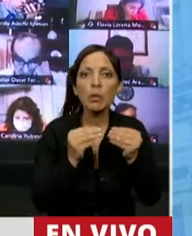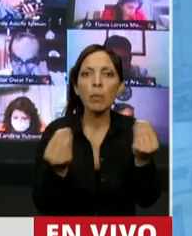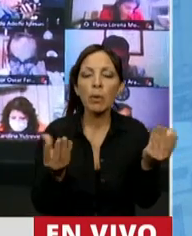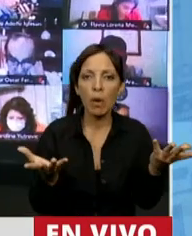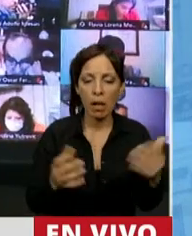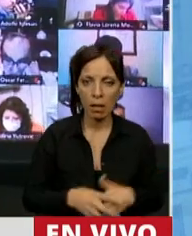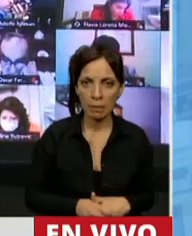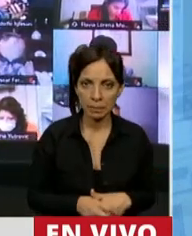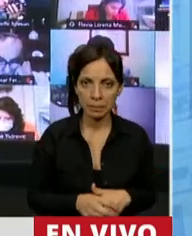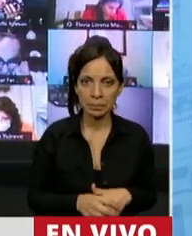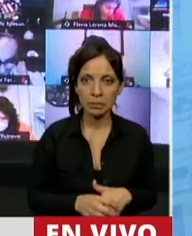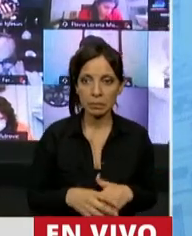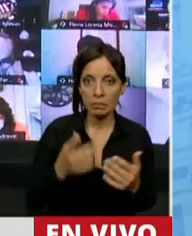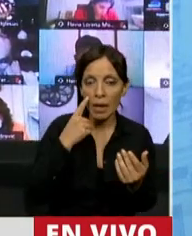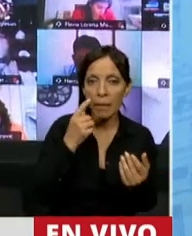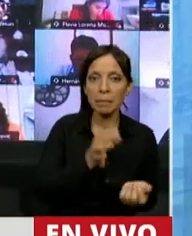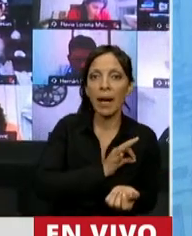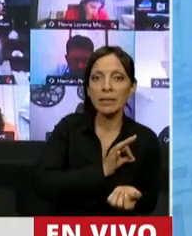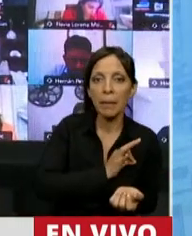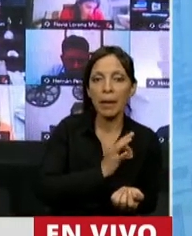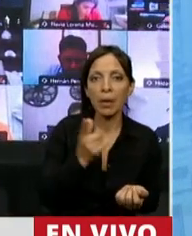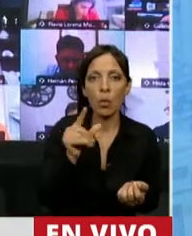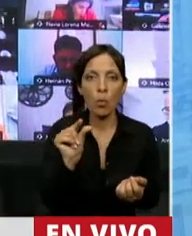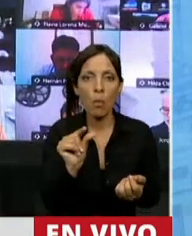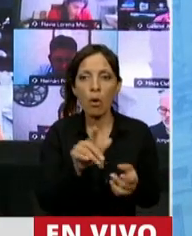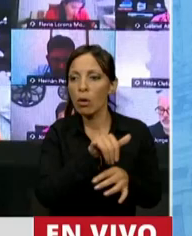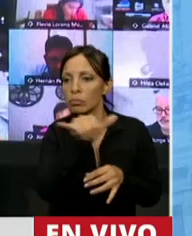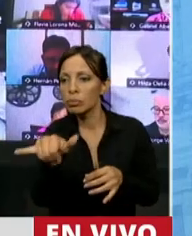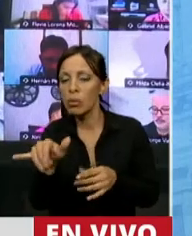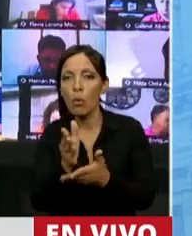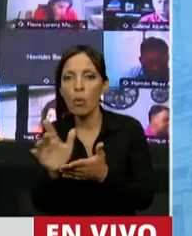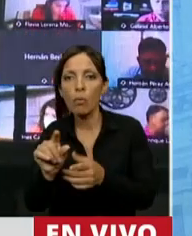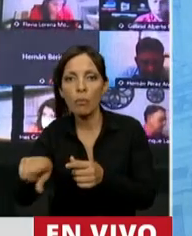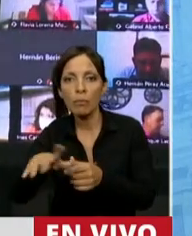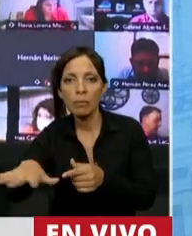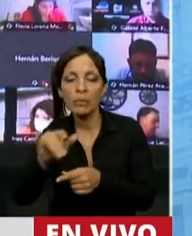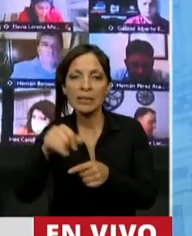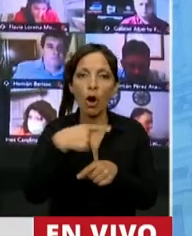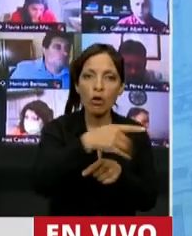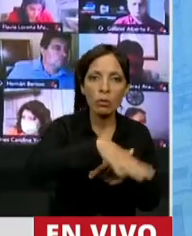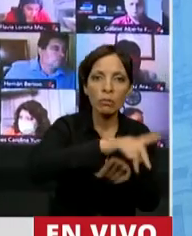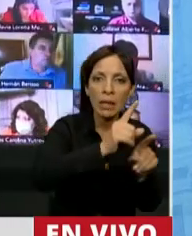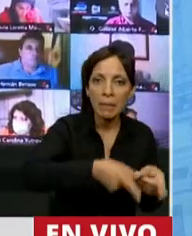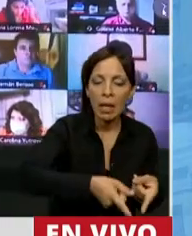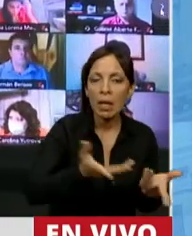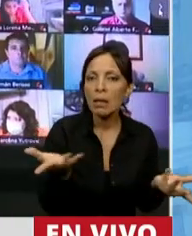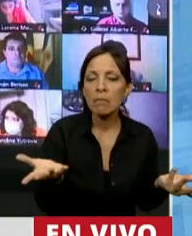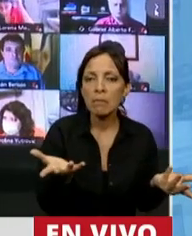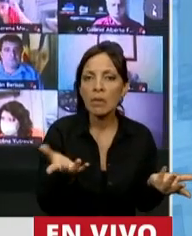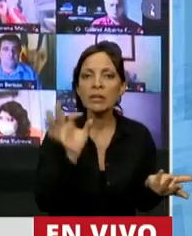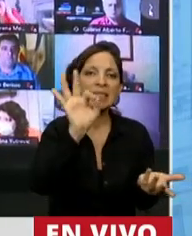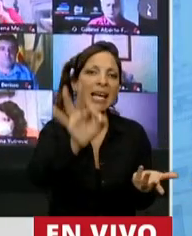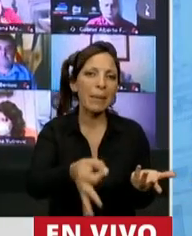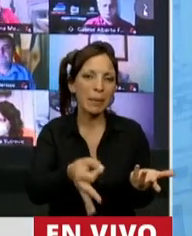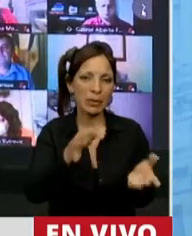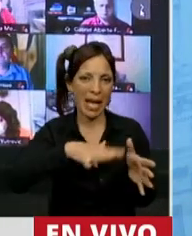tengamos una parte en un aeropuerto y otra parte en el otro. Ya sabemos que el aeropuerto de